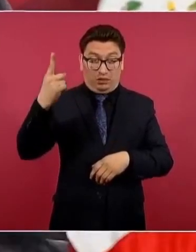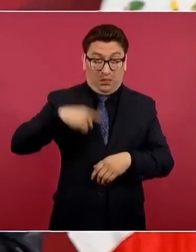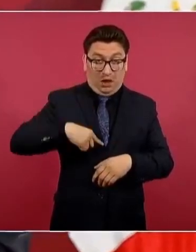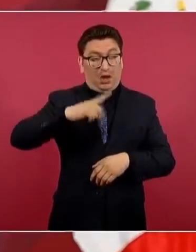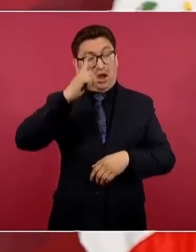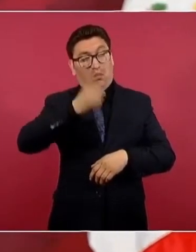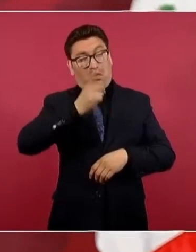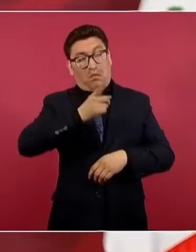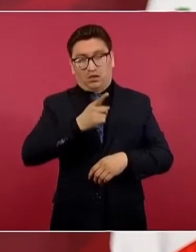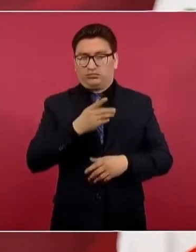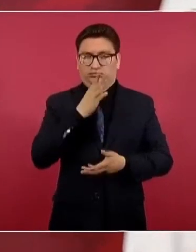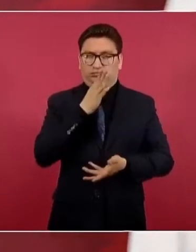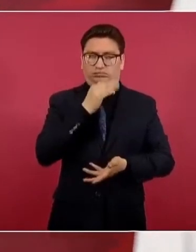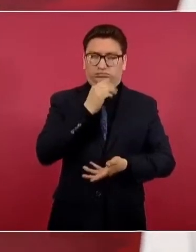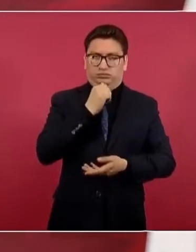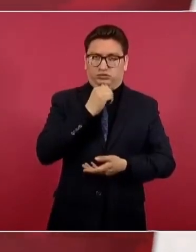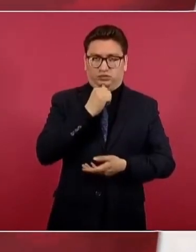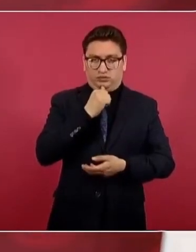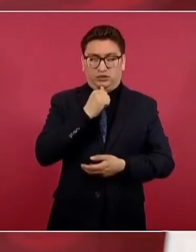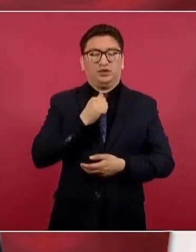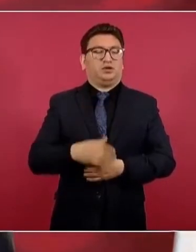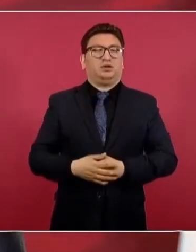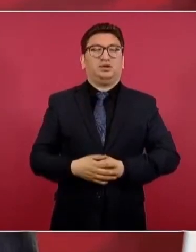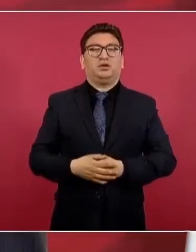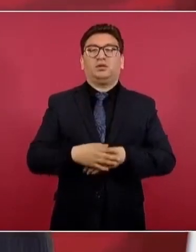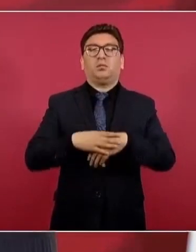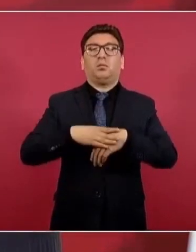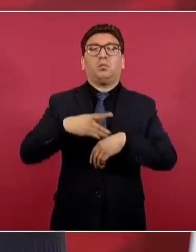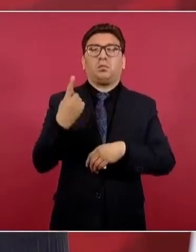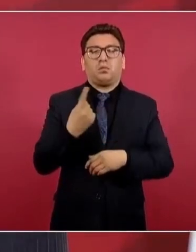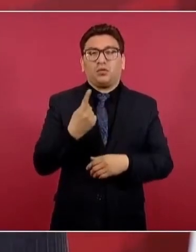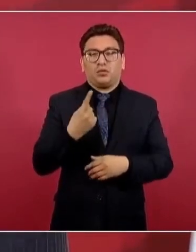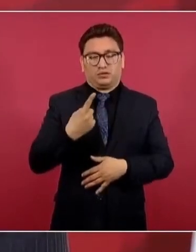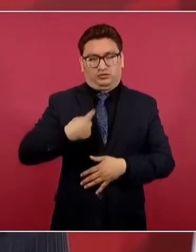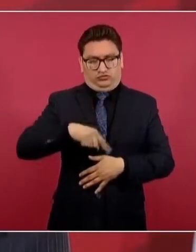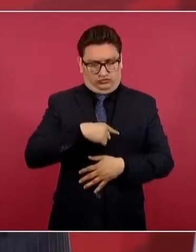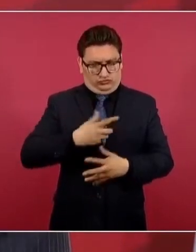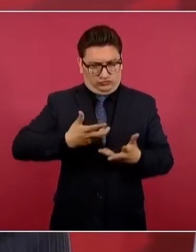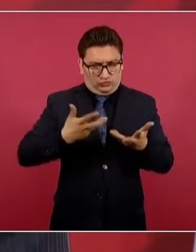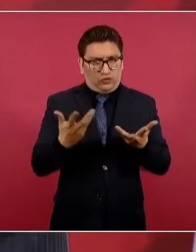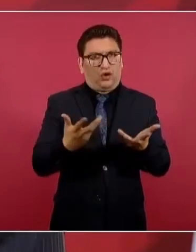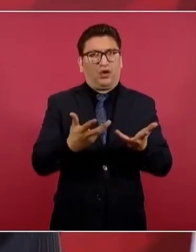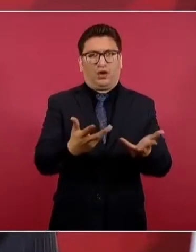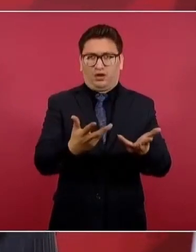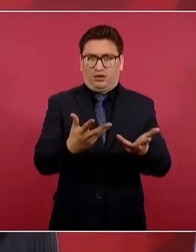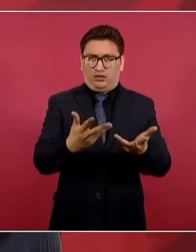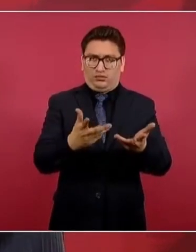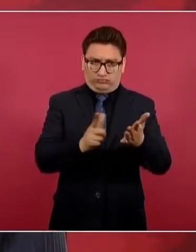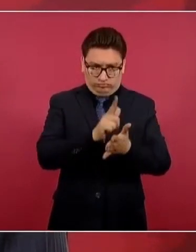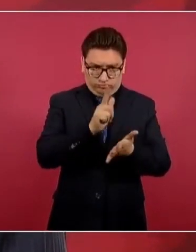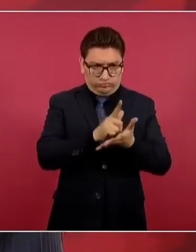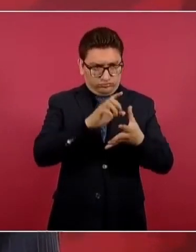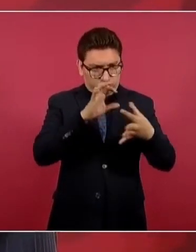acusados si estamos actuando con legalidad,